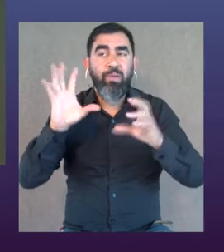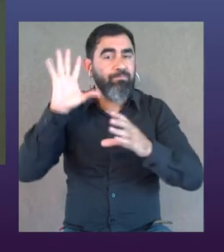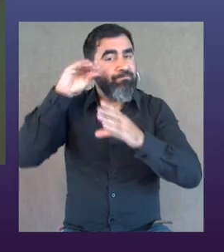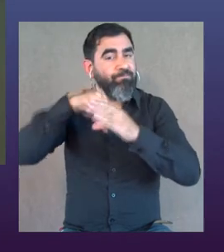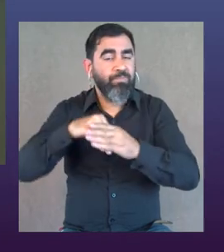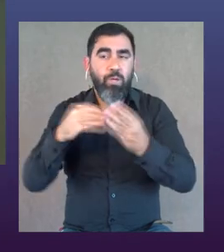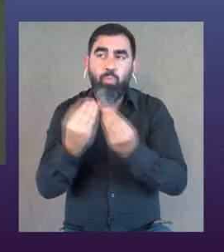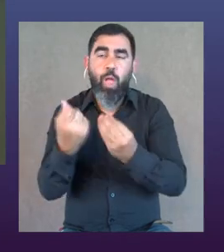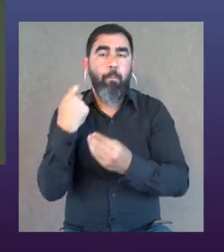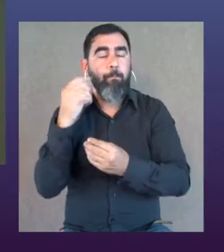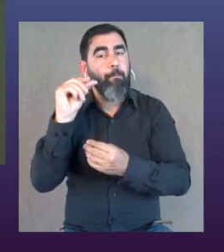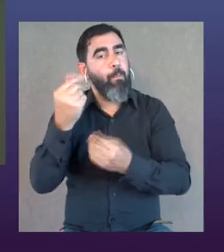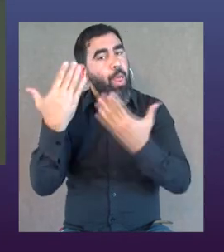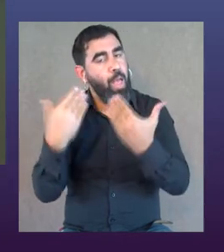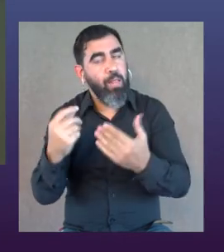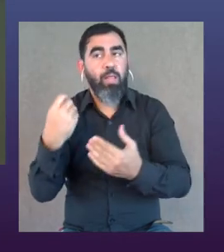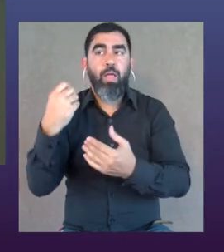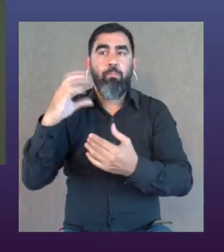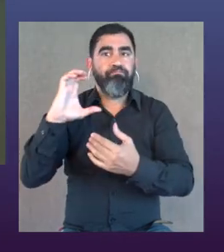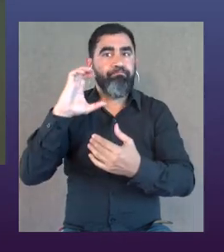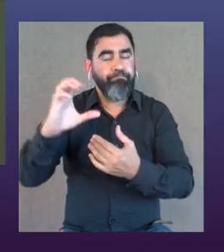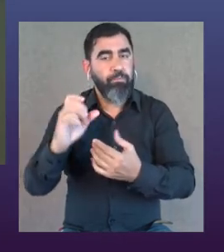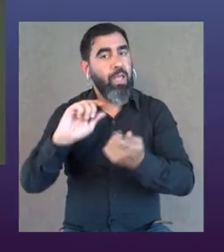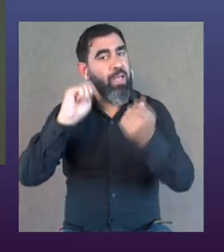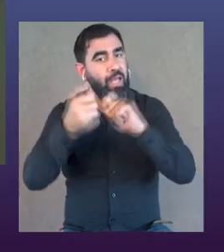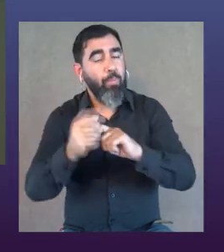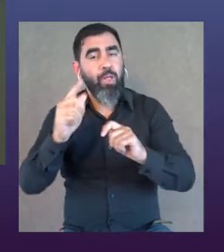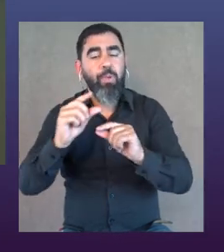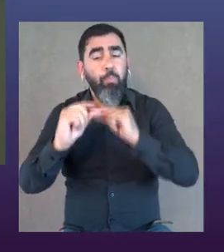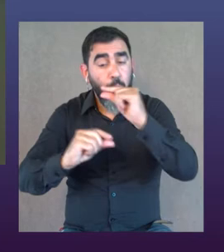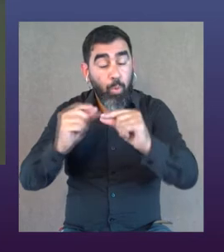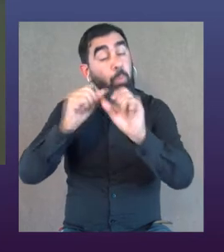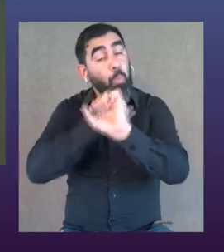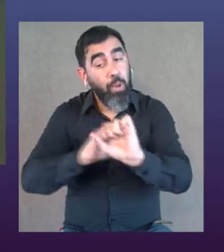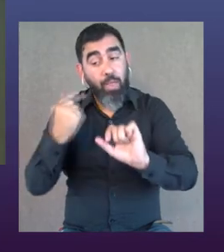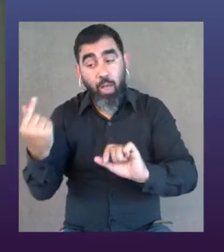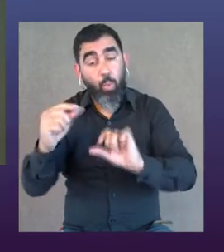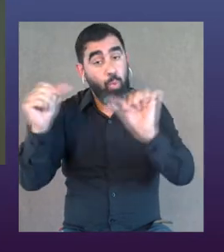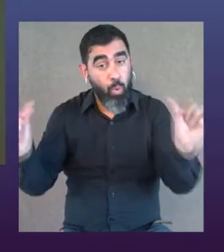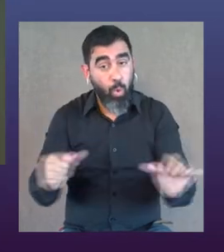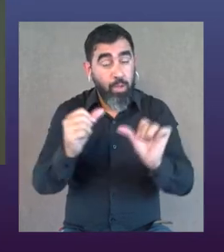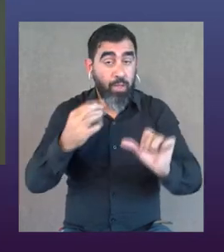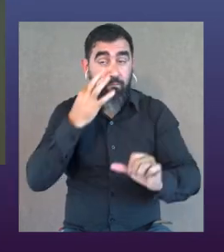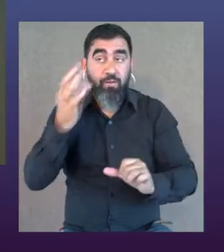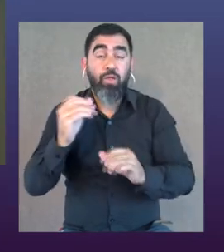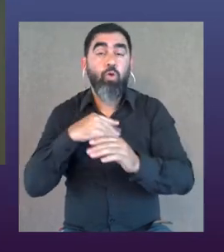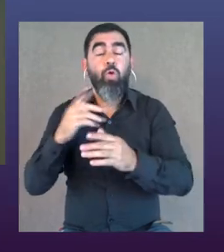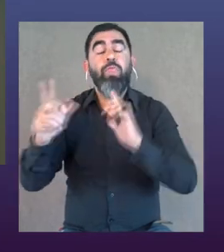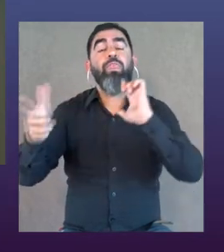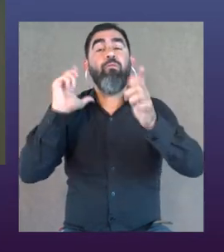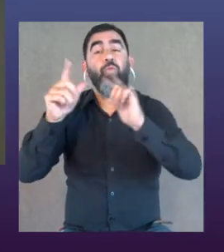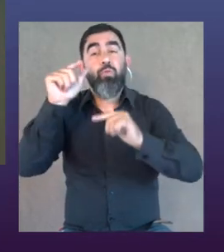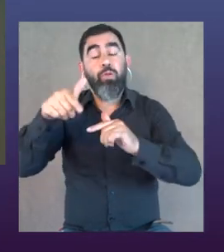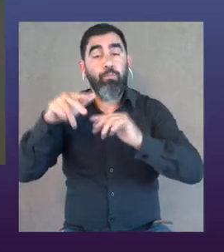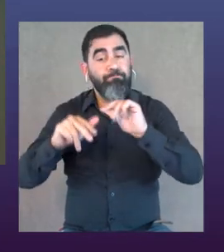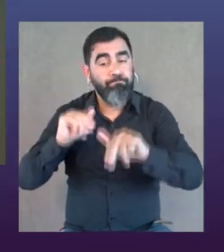hay cuestiones que implican mucho dinero, y que implican cambios muy grandes, y después hay micropasitos que podemos ir dando todos, y la verdad